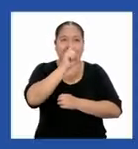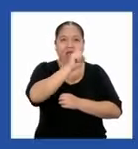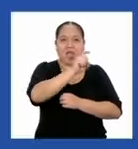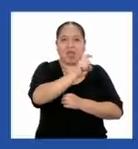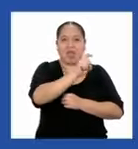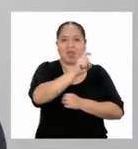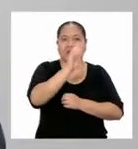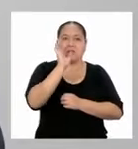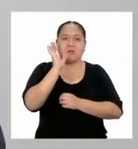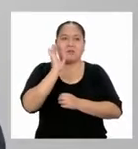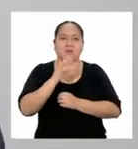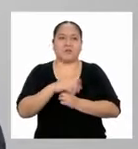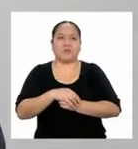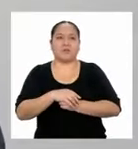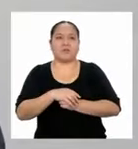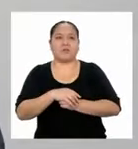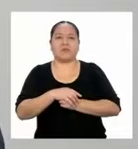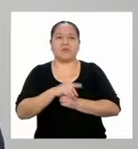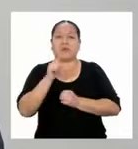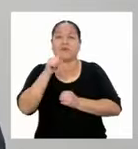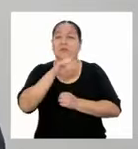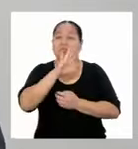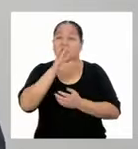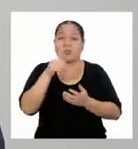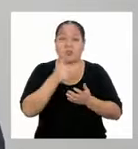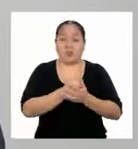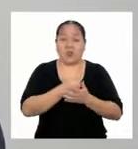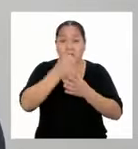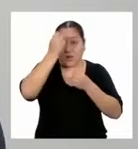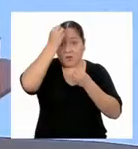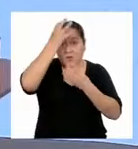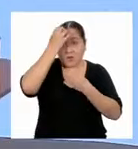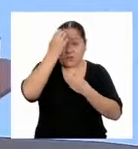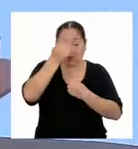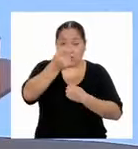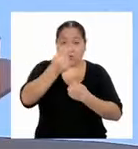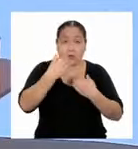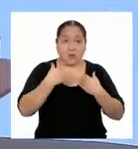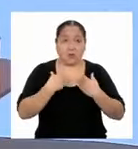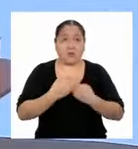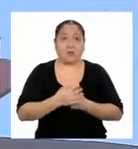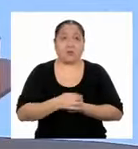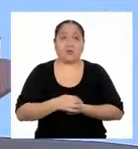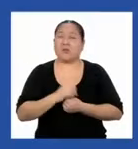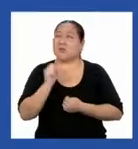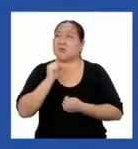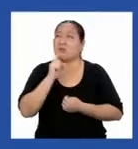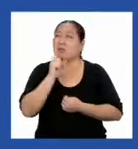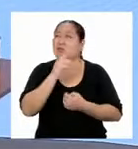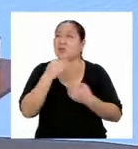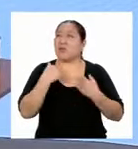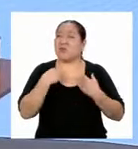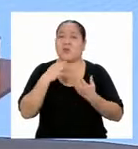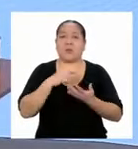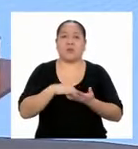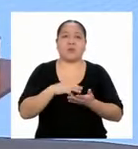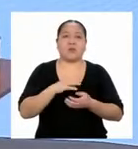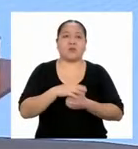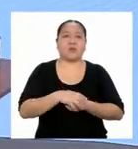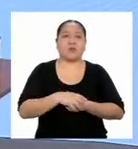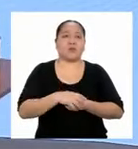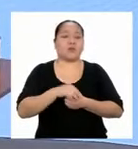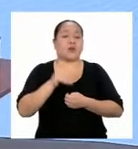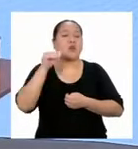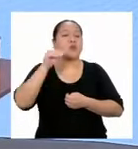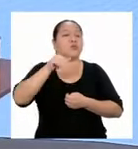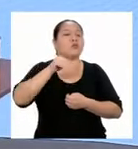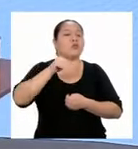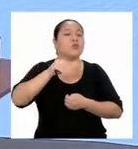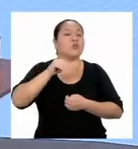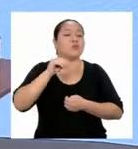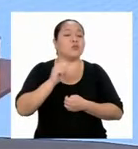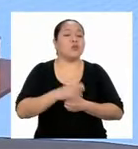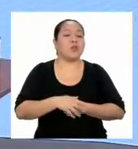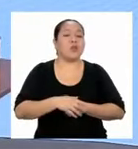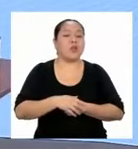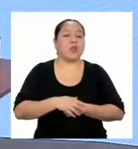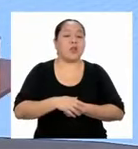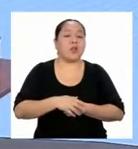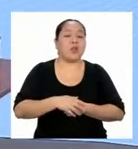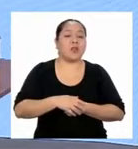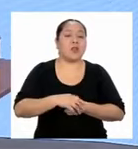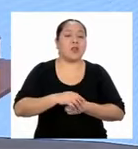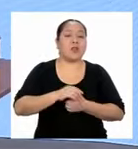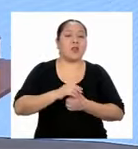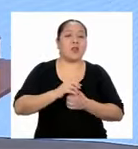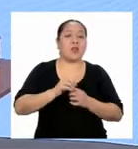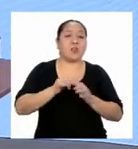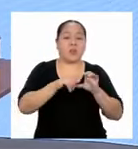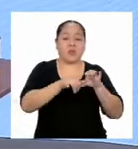como valor. ¿Esos son todos los datos que tienes? Ajá, no tengo más. Detective Jonathan, la medida de